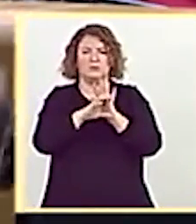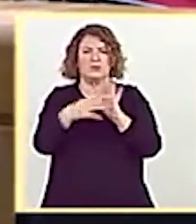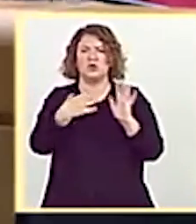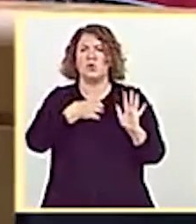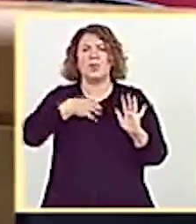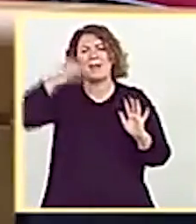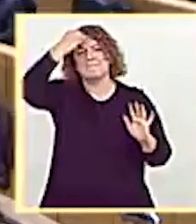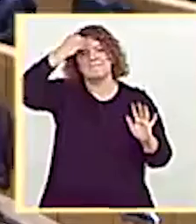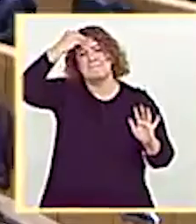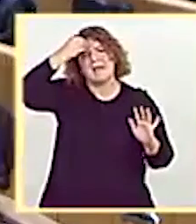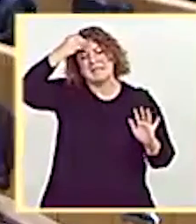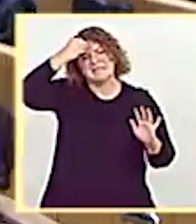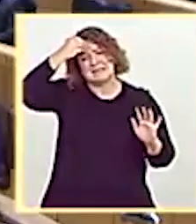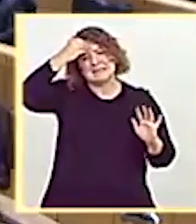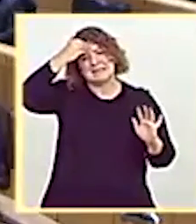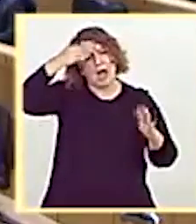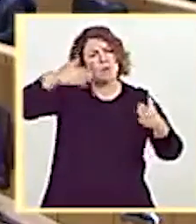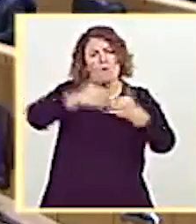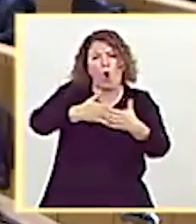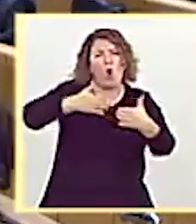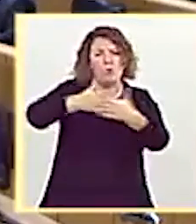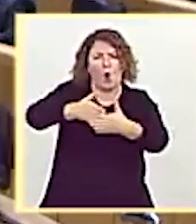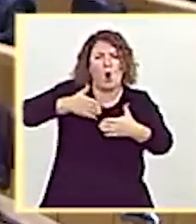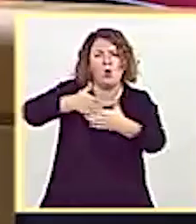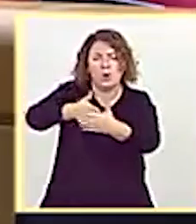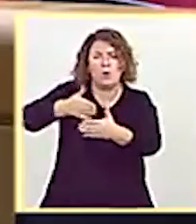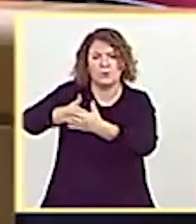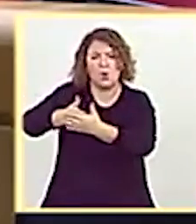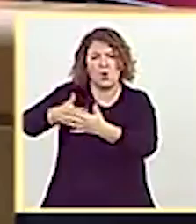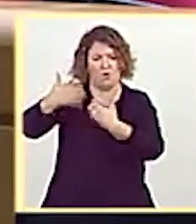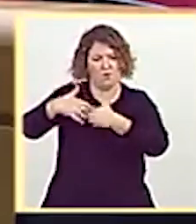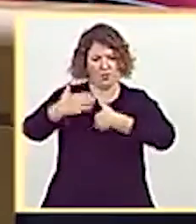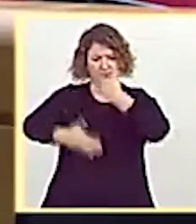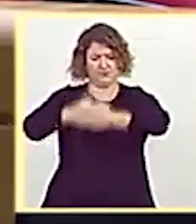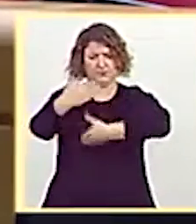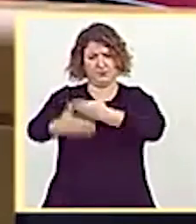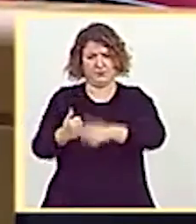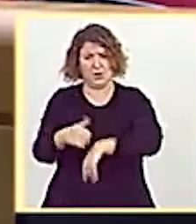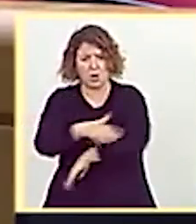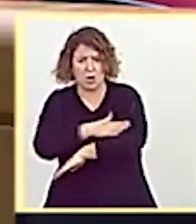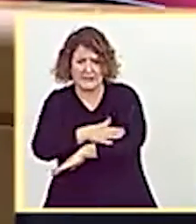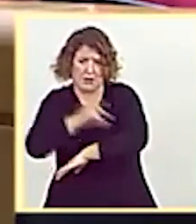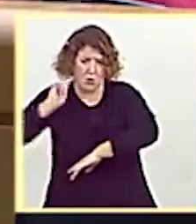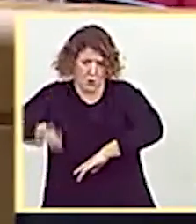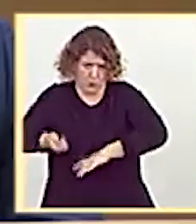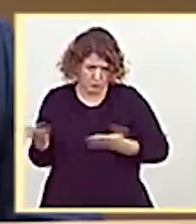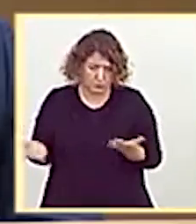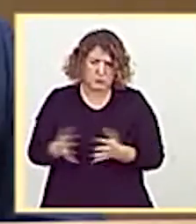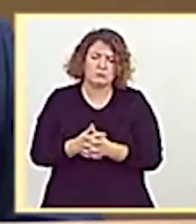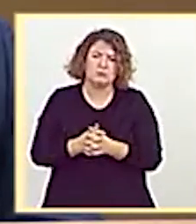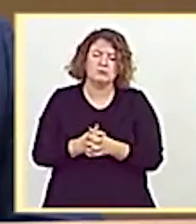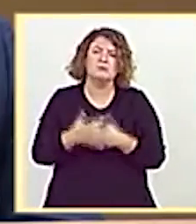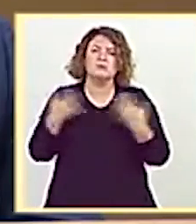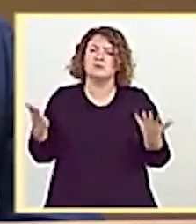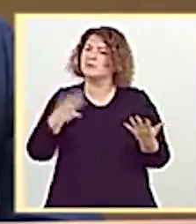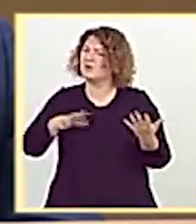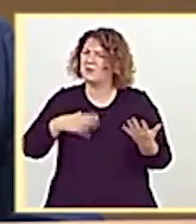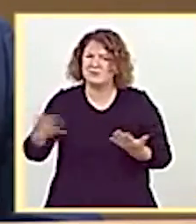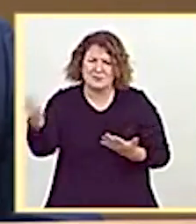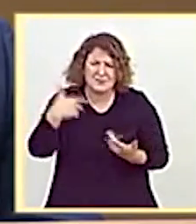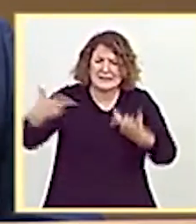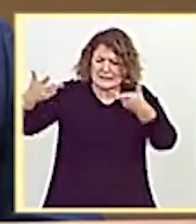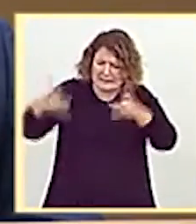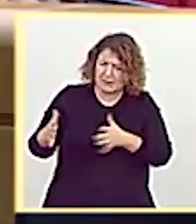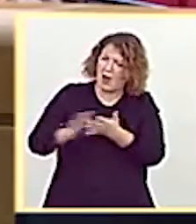que ustedes lo que estaban pensando era bloquear el funcionamiento del Estado. Y lo que les digo, sentémonos a hablar